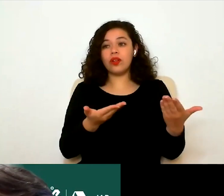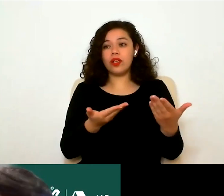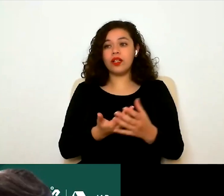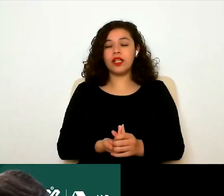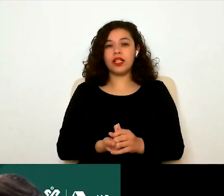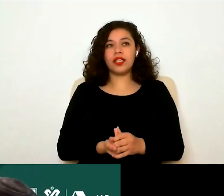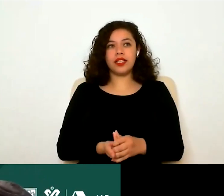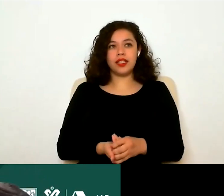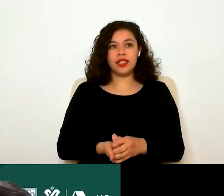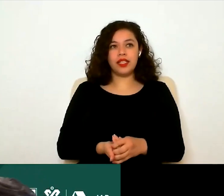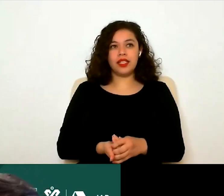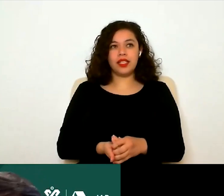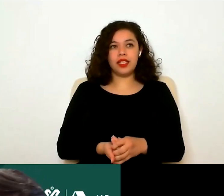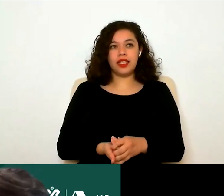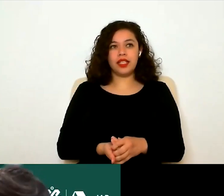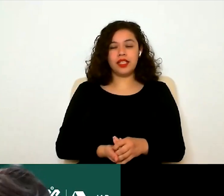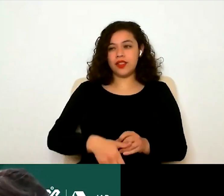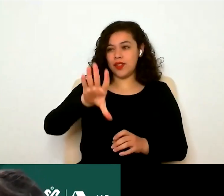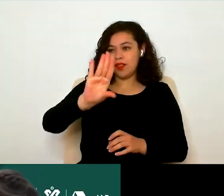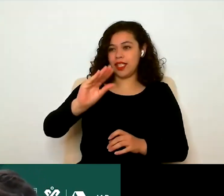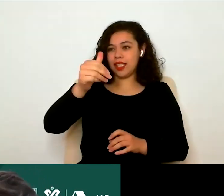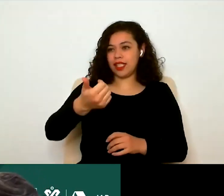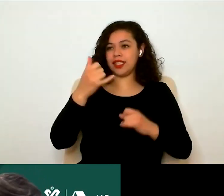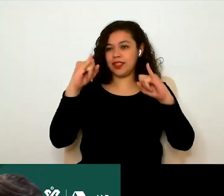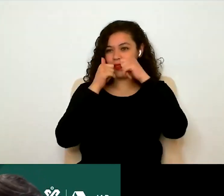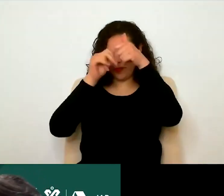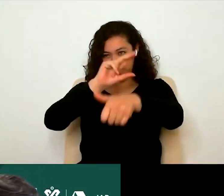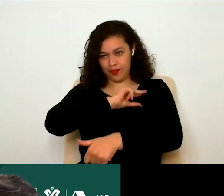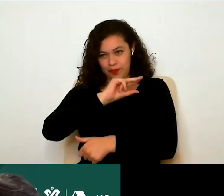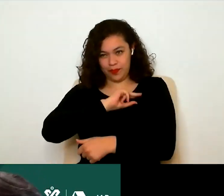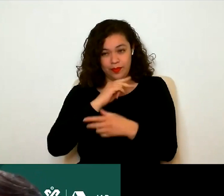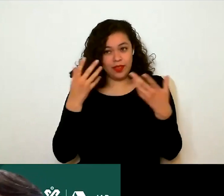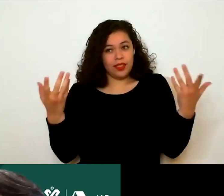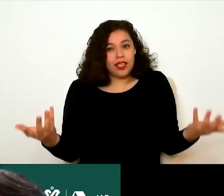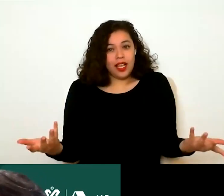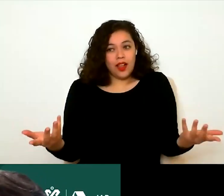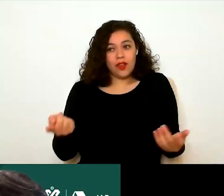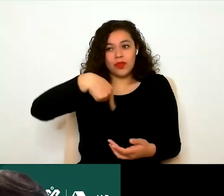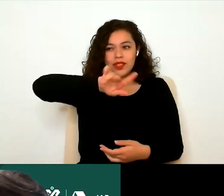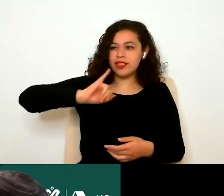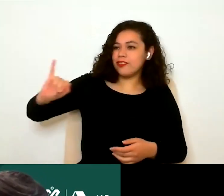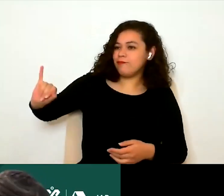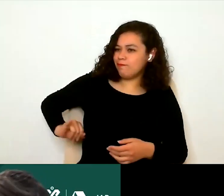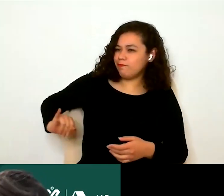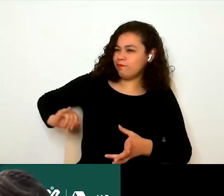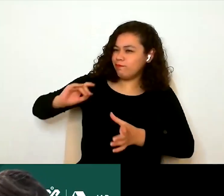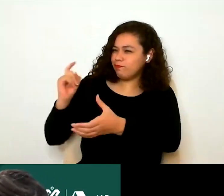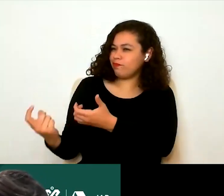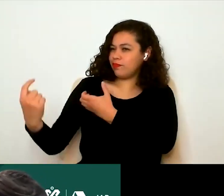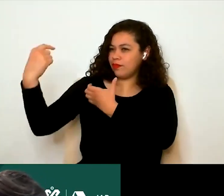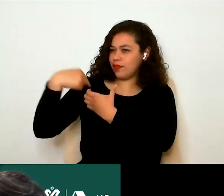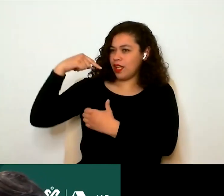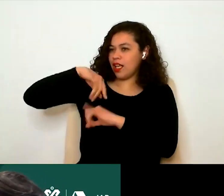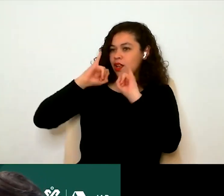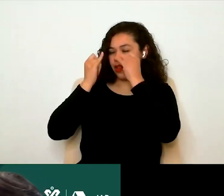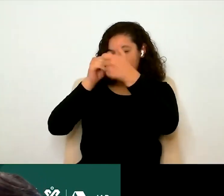de estas casi 96 instituciones de asistencia privada que tuvieron el interés de acercarse con la Junta